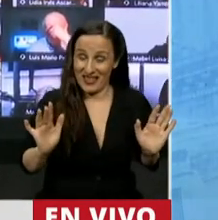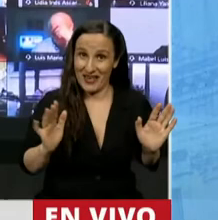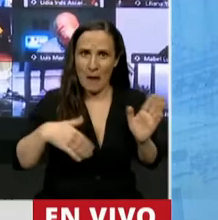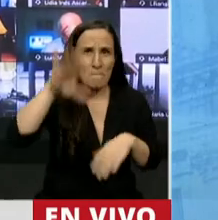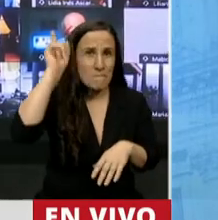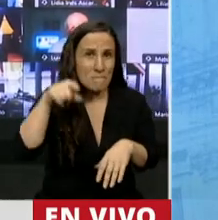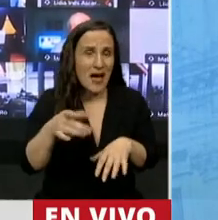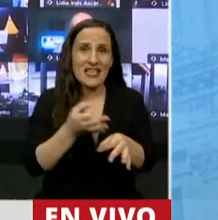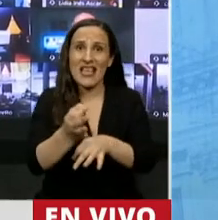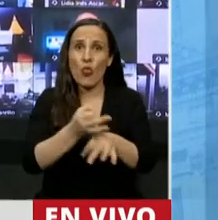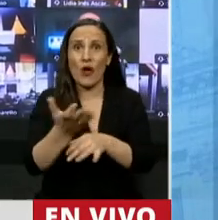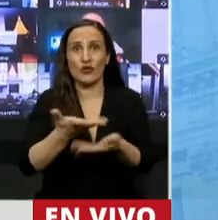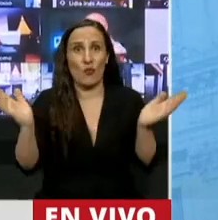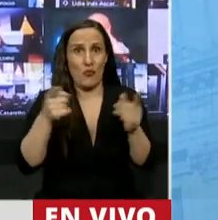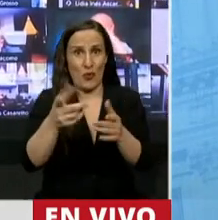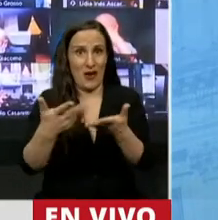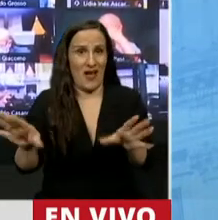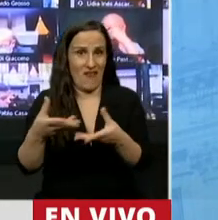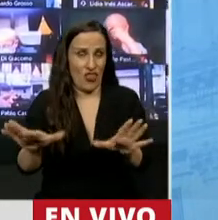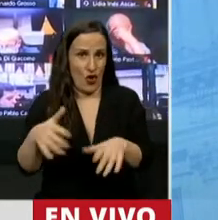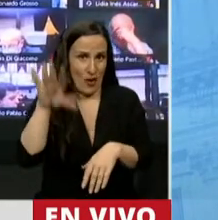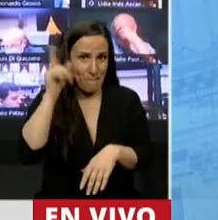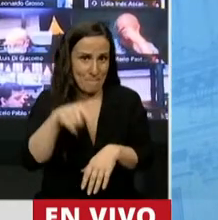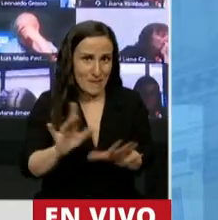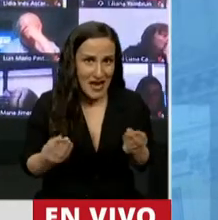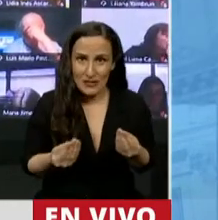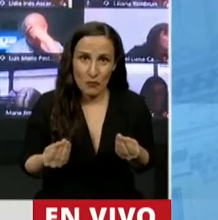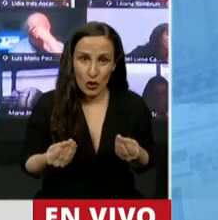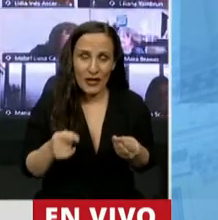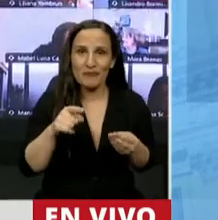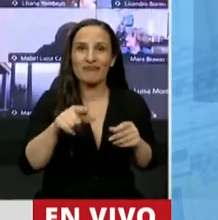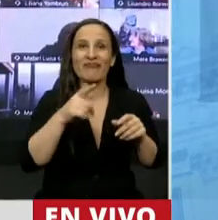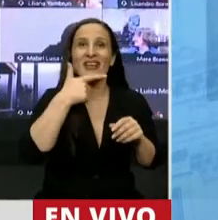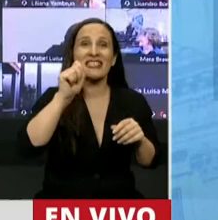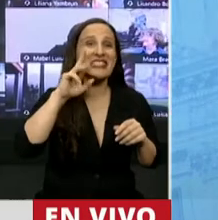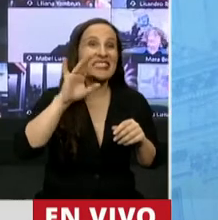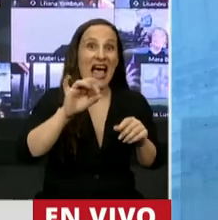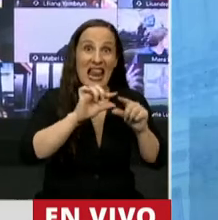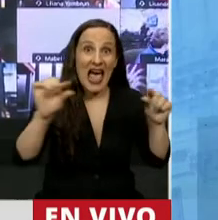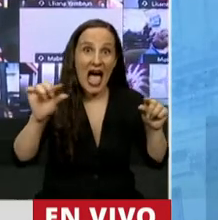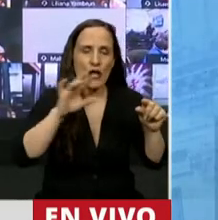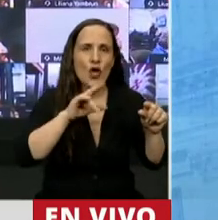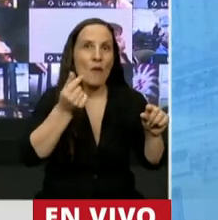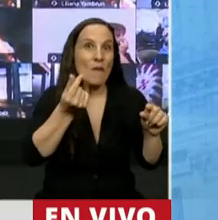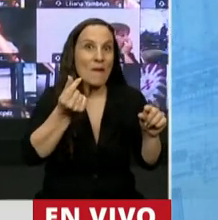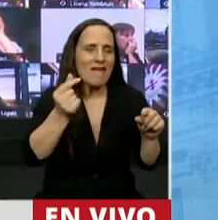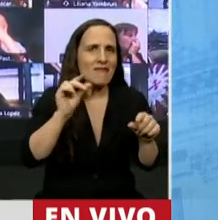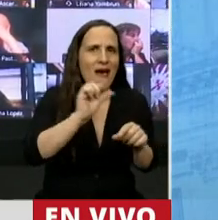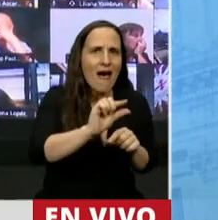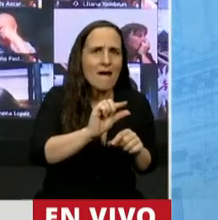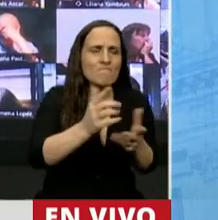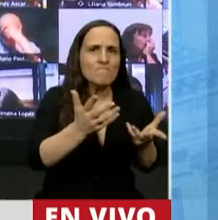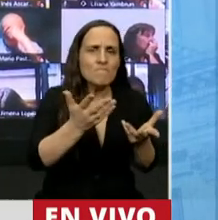en la educación pública. ¿Por qué? Porque ese salario es intangible durante todo el